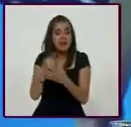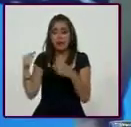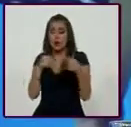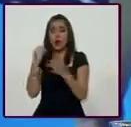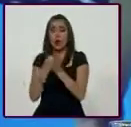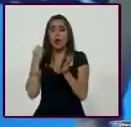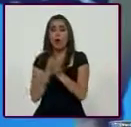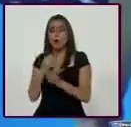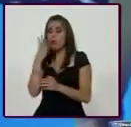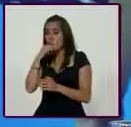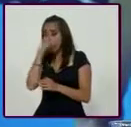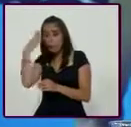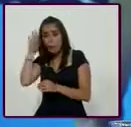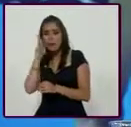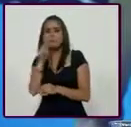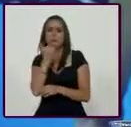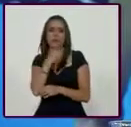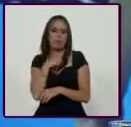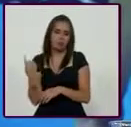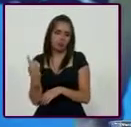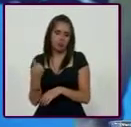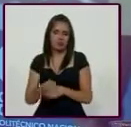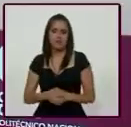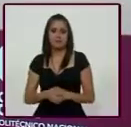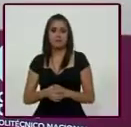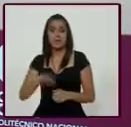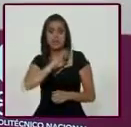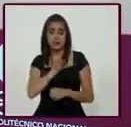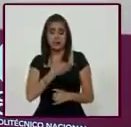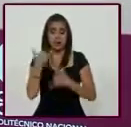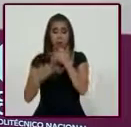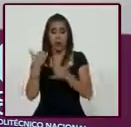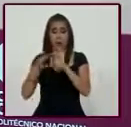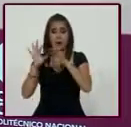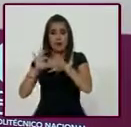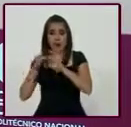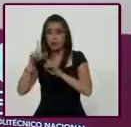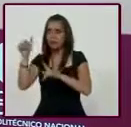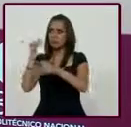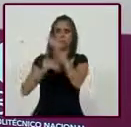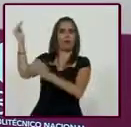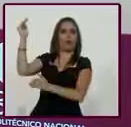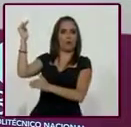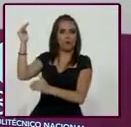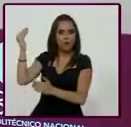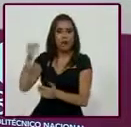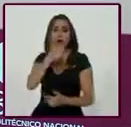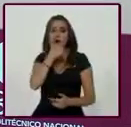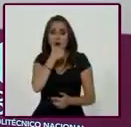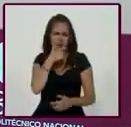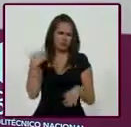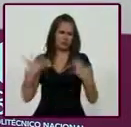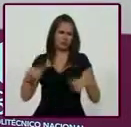Cuba y lo perdió. Perdón, bueno, eso. España hizo unos Juegos Olímpicos y después se fue para arriba. Ahora que mencionabas, Londres es